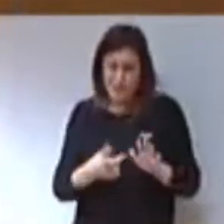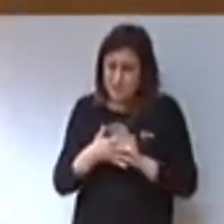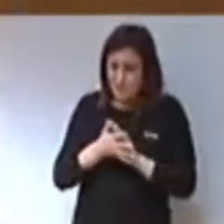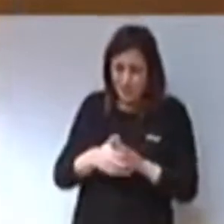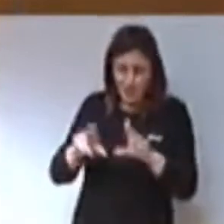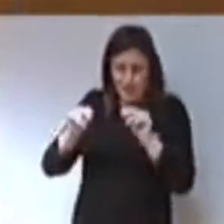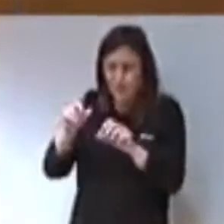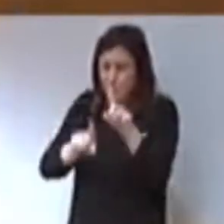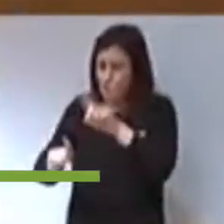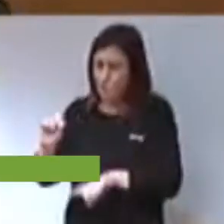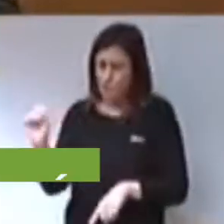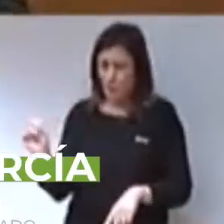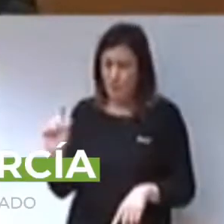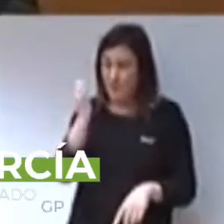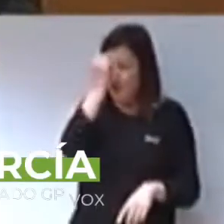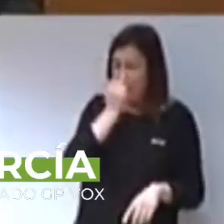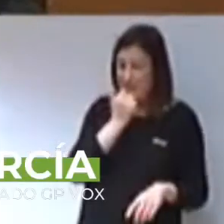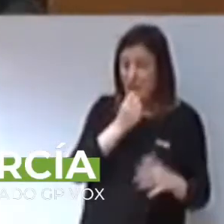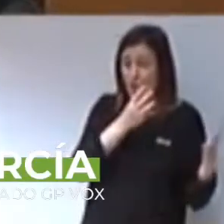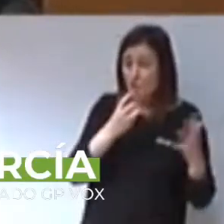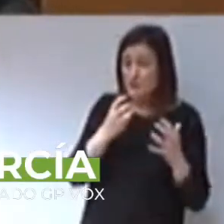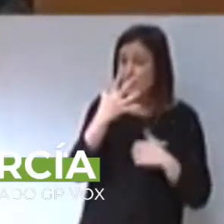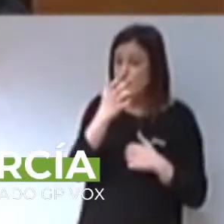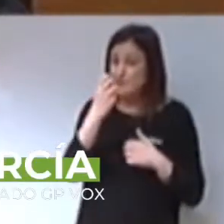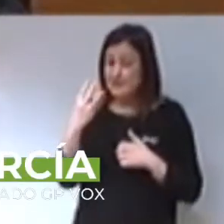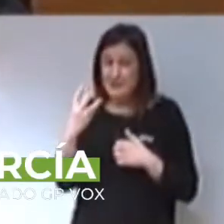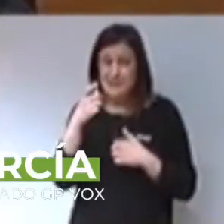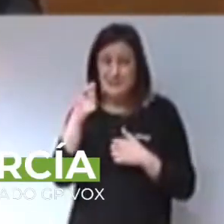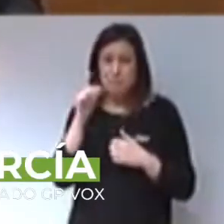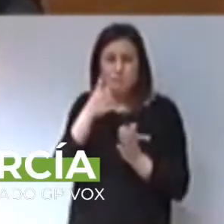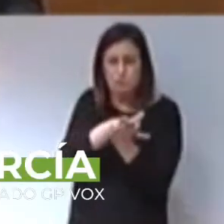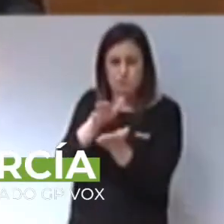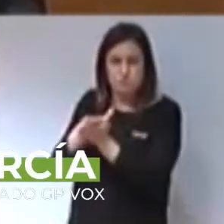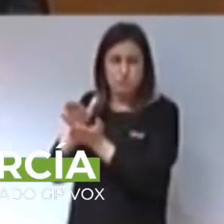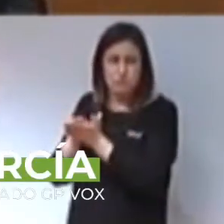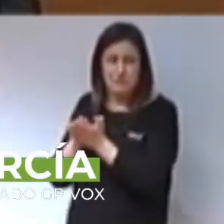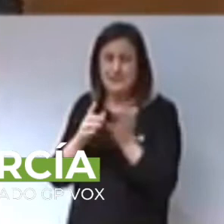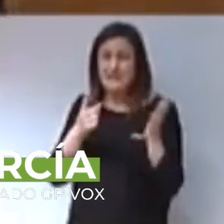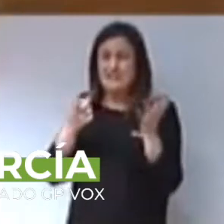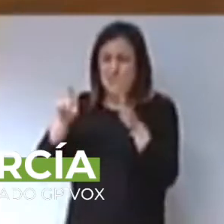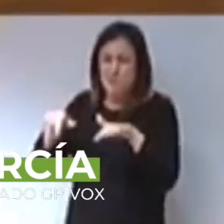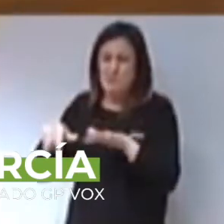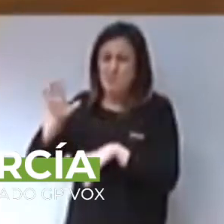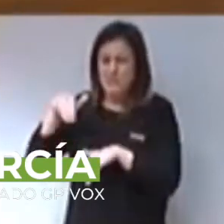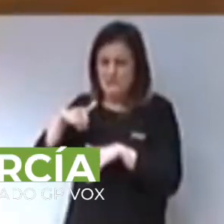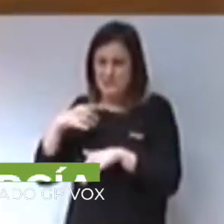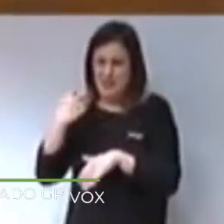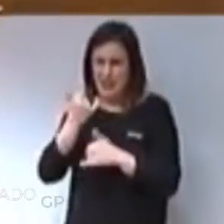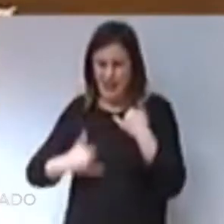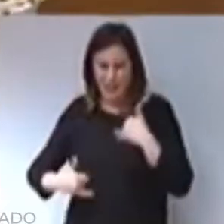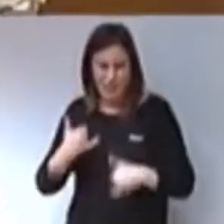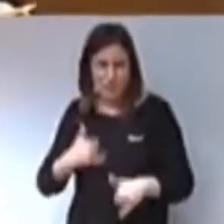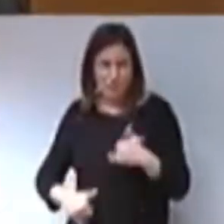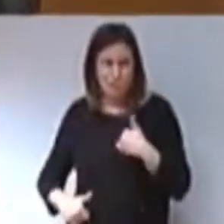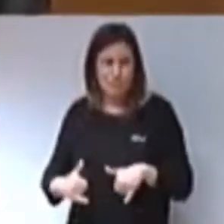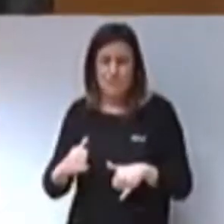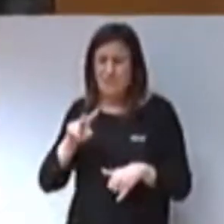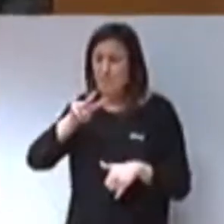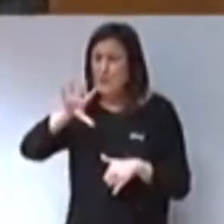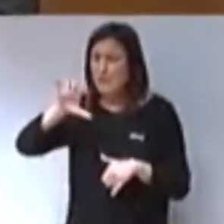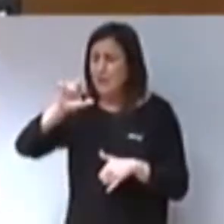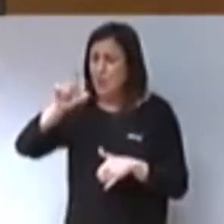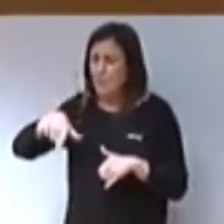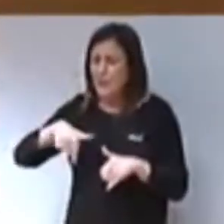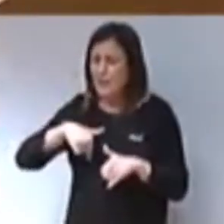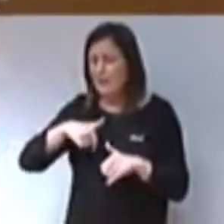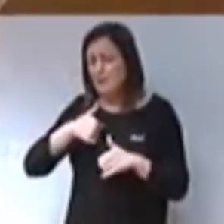ETA, 853 víctimas portales, 6.384 heridos, 224 atendados por resolver, 25.000